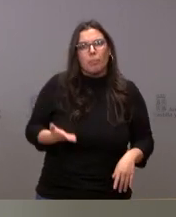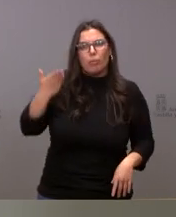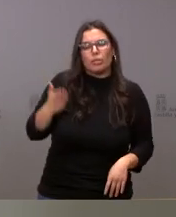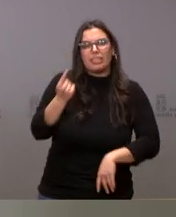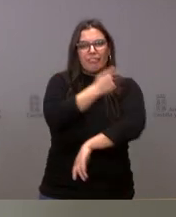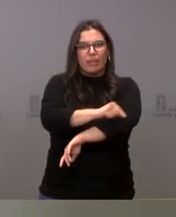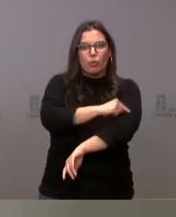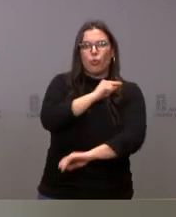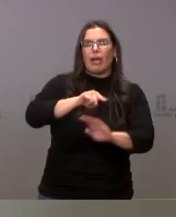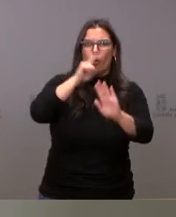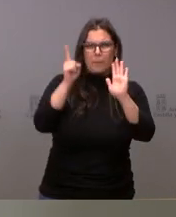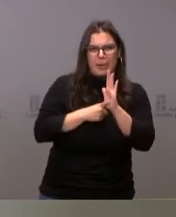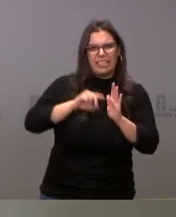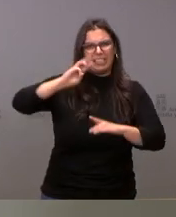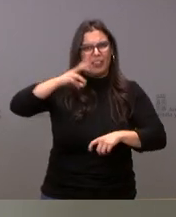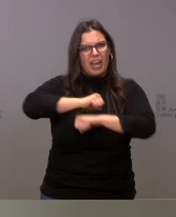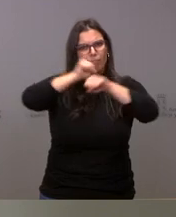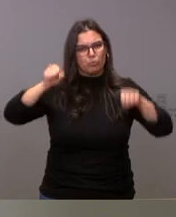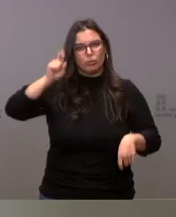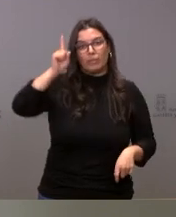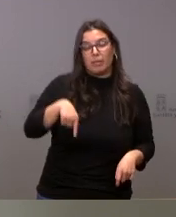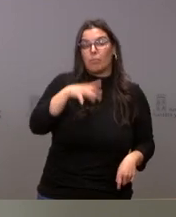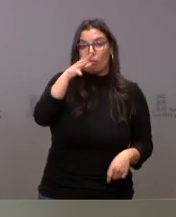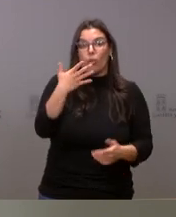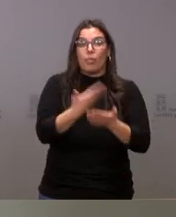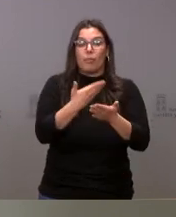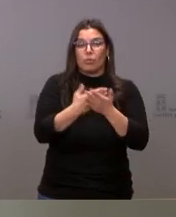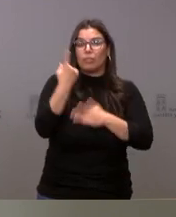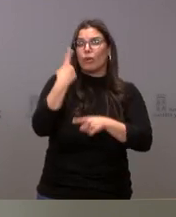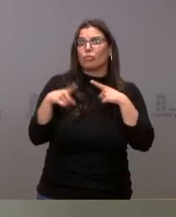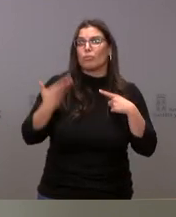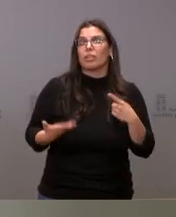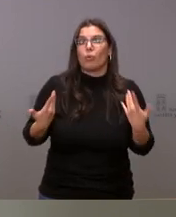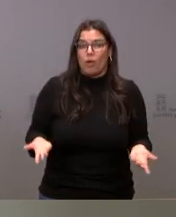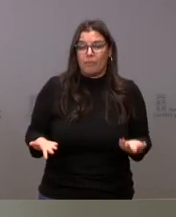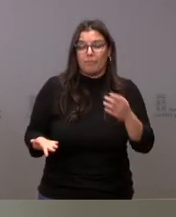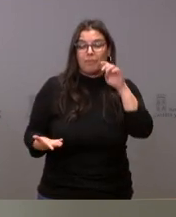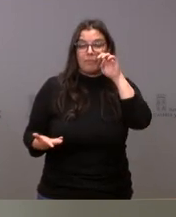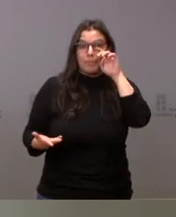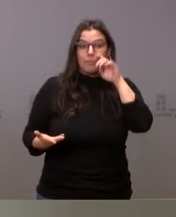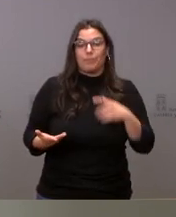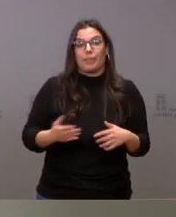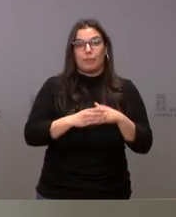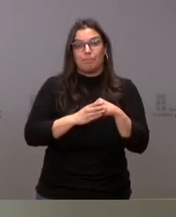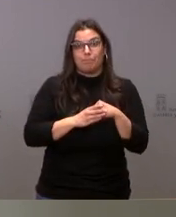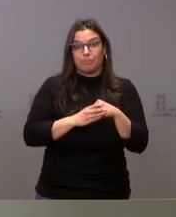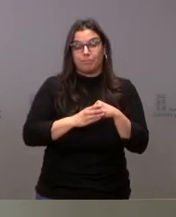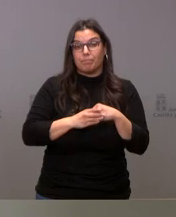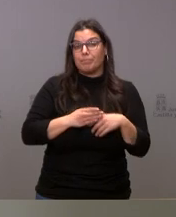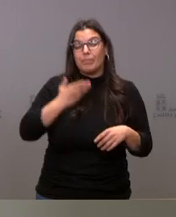y de la revacunación porque se demuestra una cosa muy importante y es que ha disminuido de modo